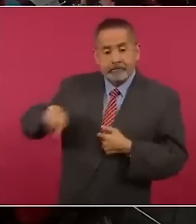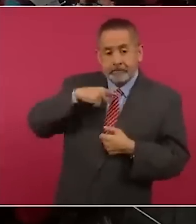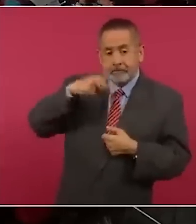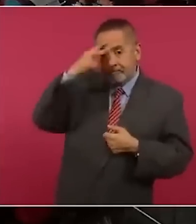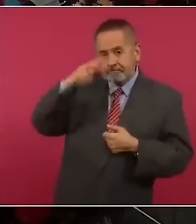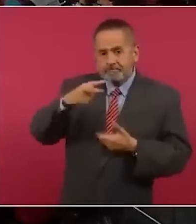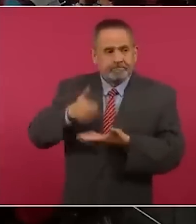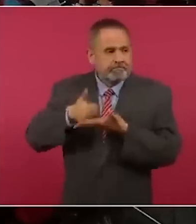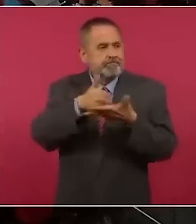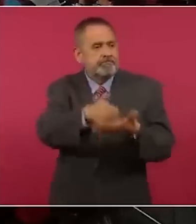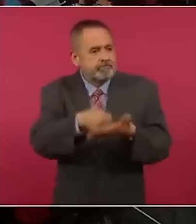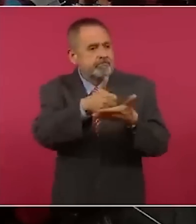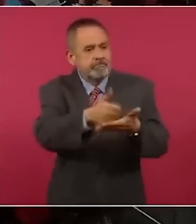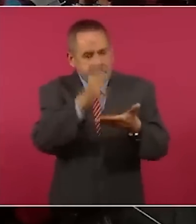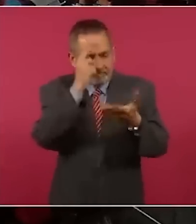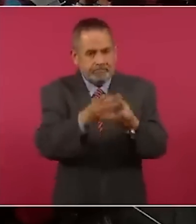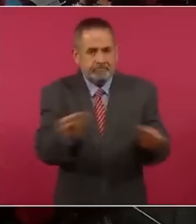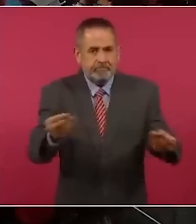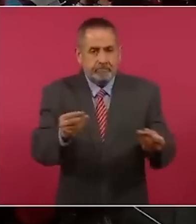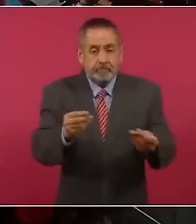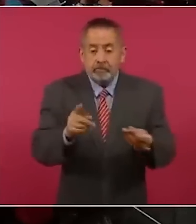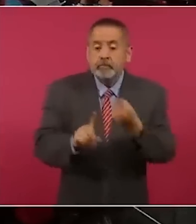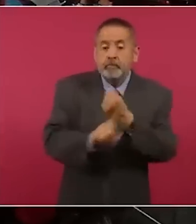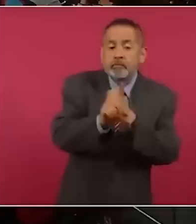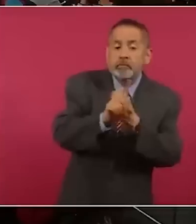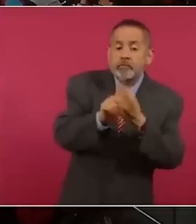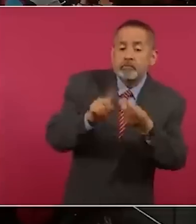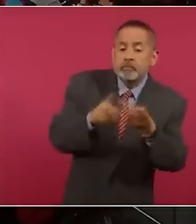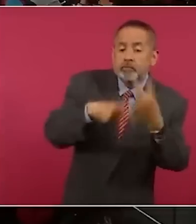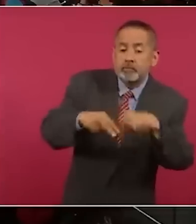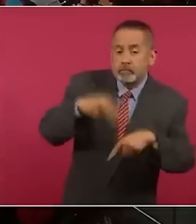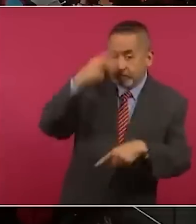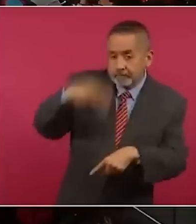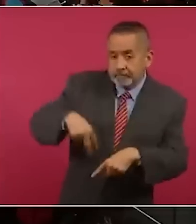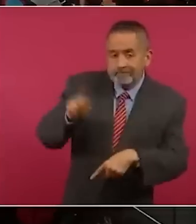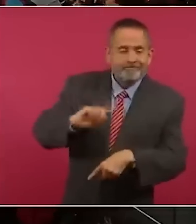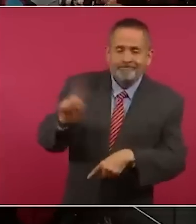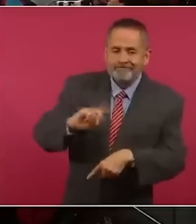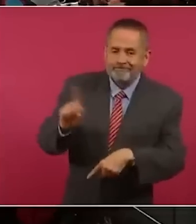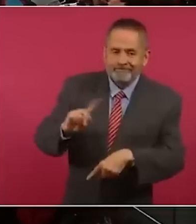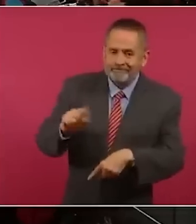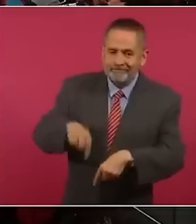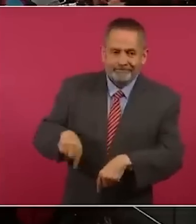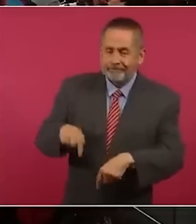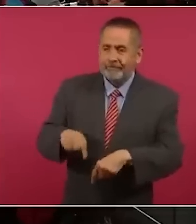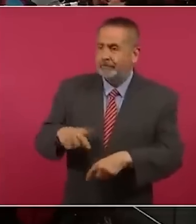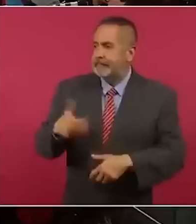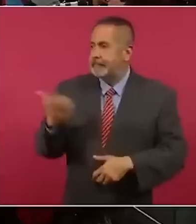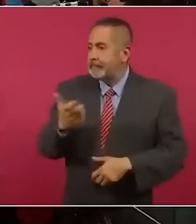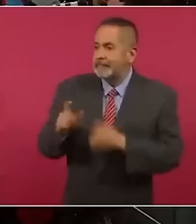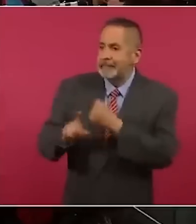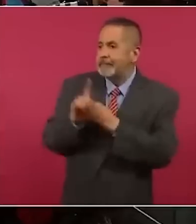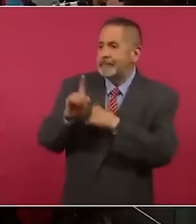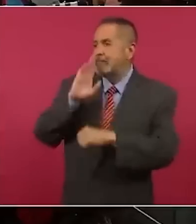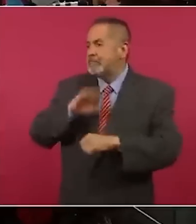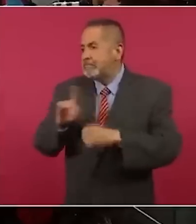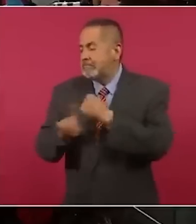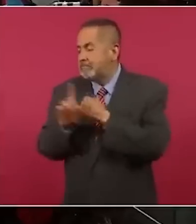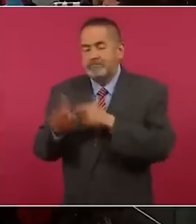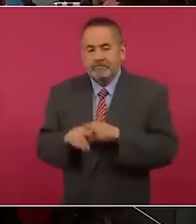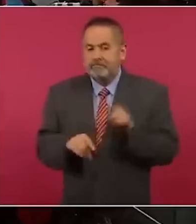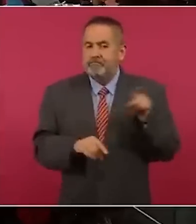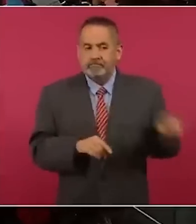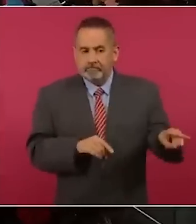de la solución del problema. Pero el problema no se genera en México, ni es México el causante de esta crisis. Es